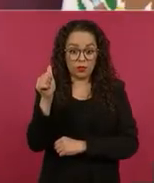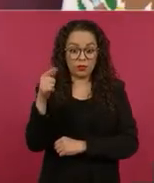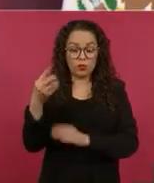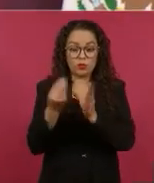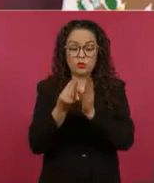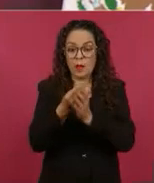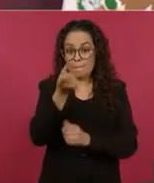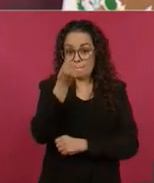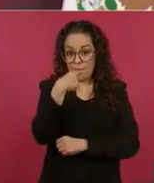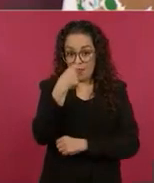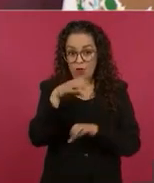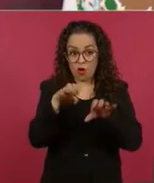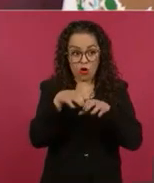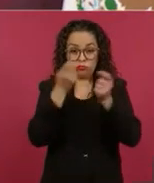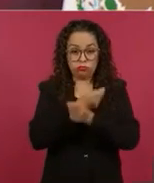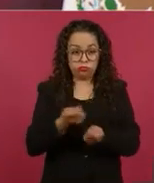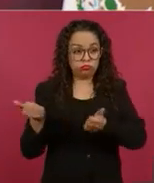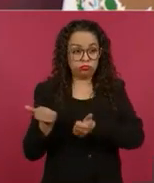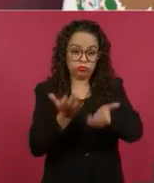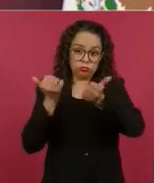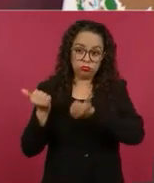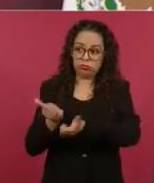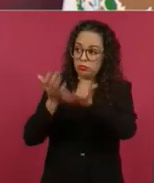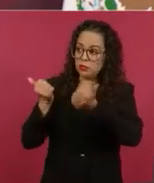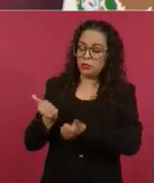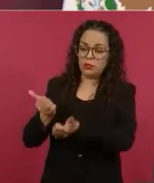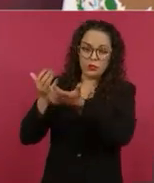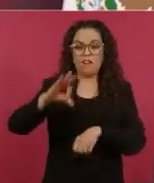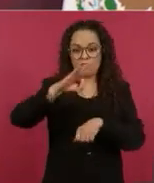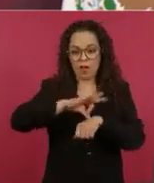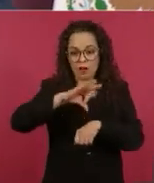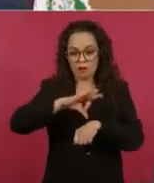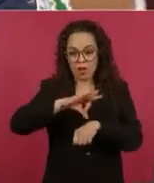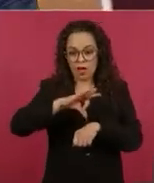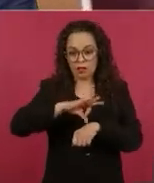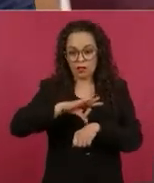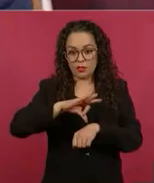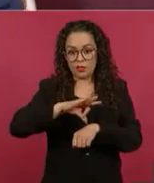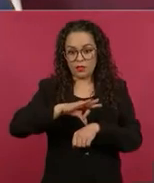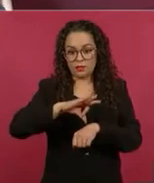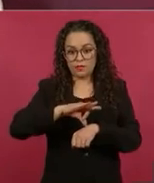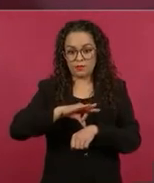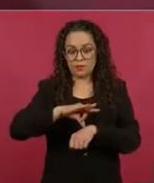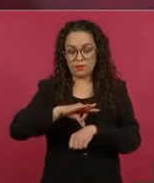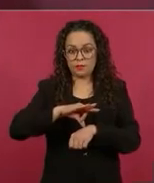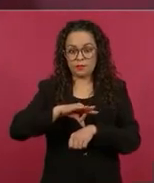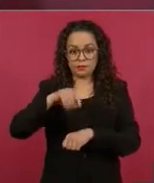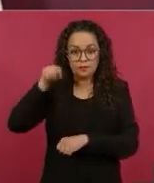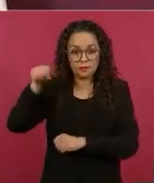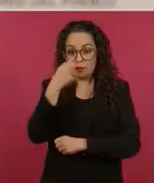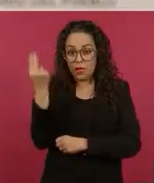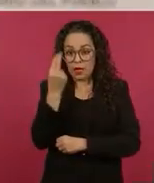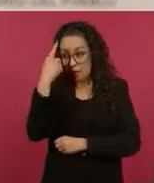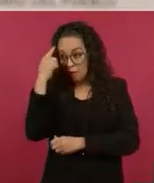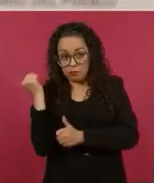medicinas y la farmacia que va a contar con todas las medicinas que se